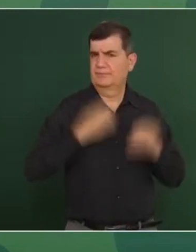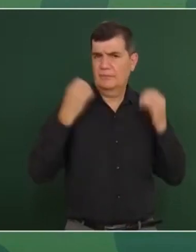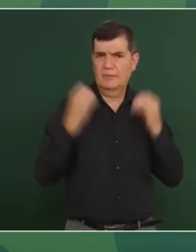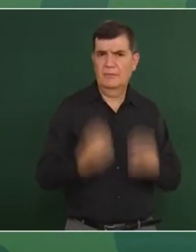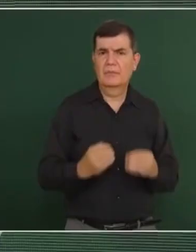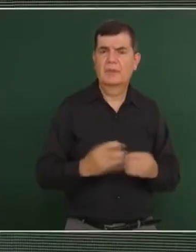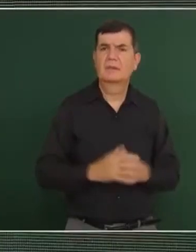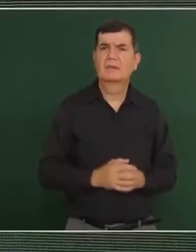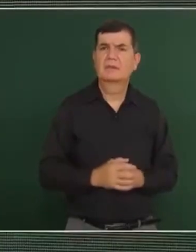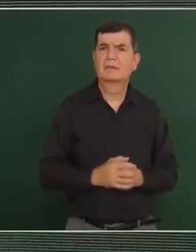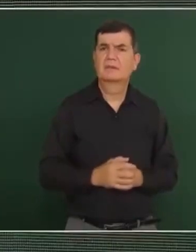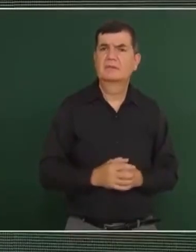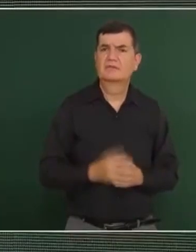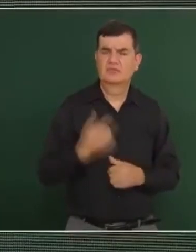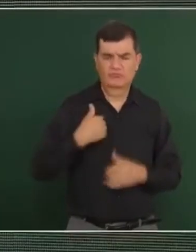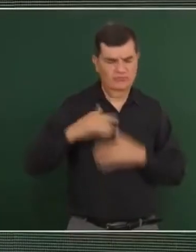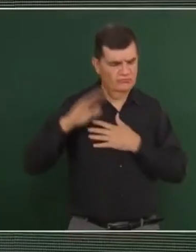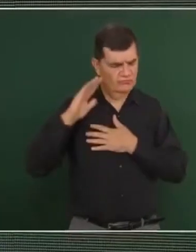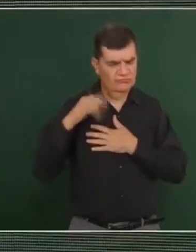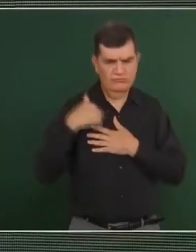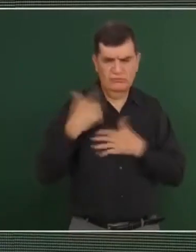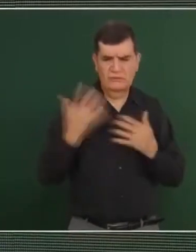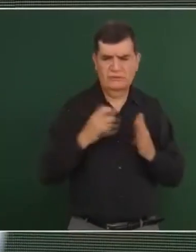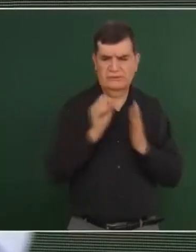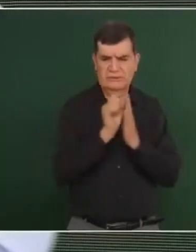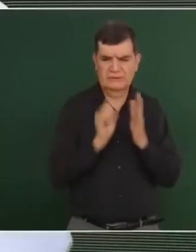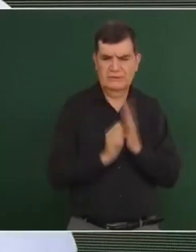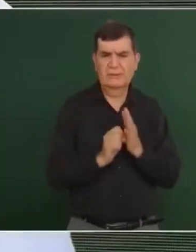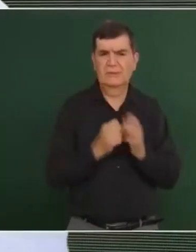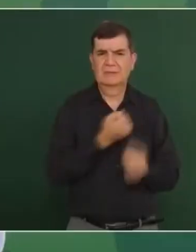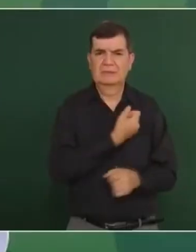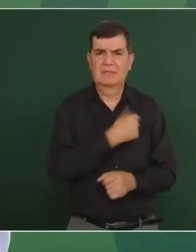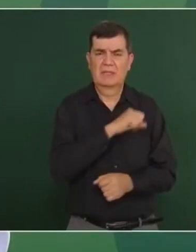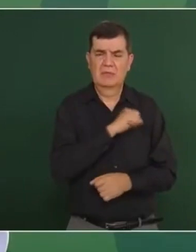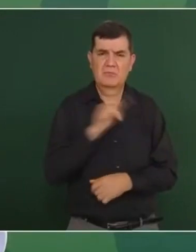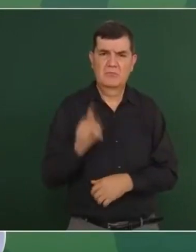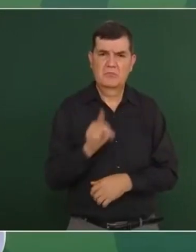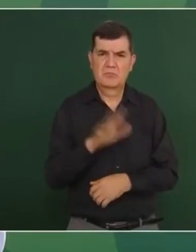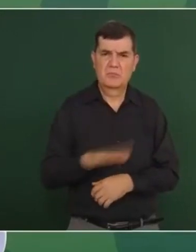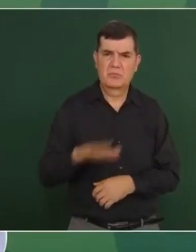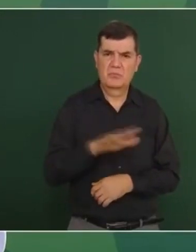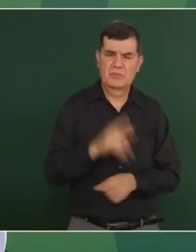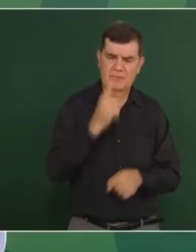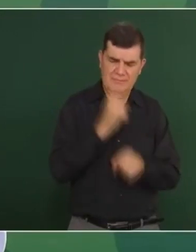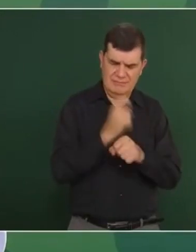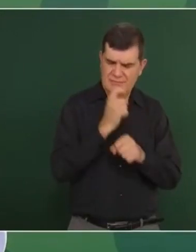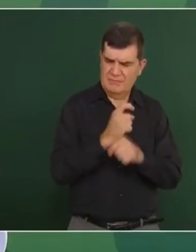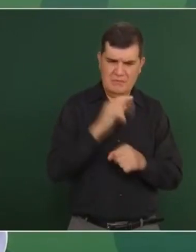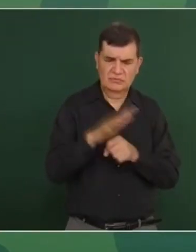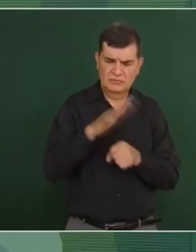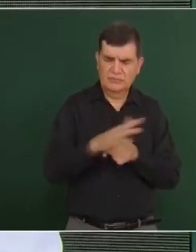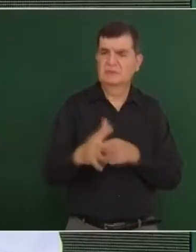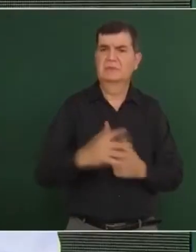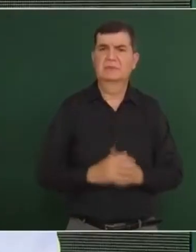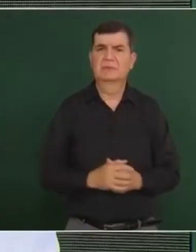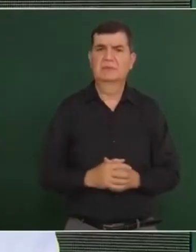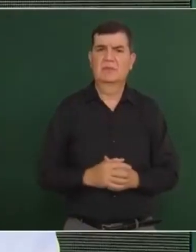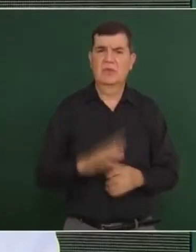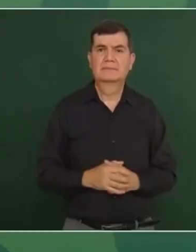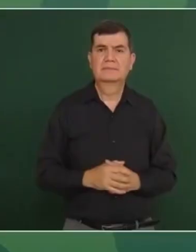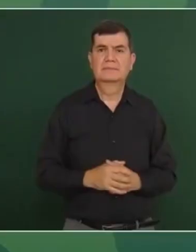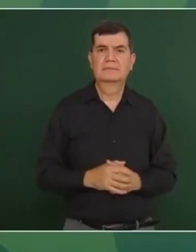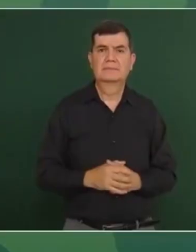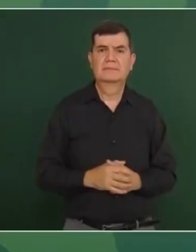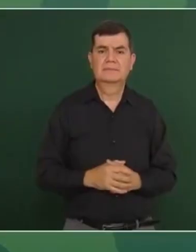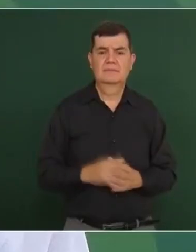a que vamos a tener un sistema de salud pública, de primera, de lo mejor del mundo, y todo